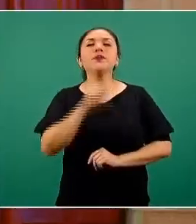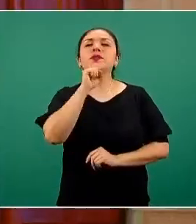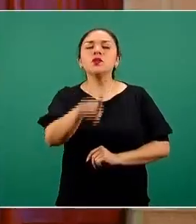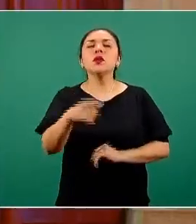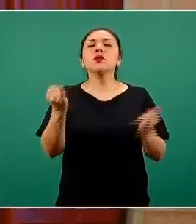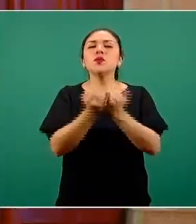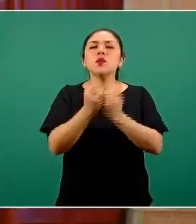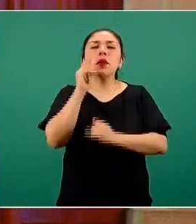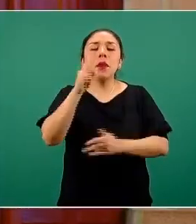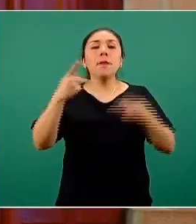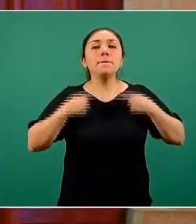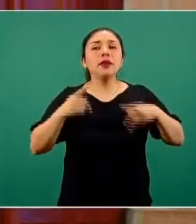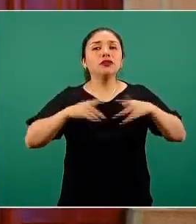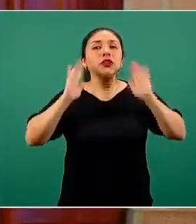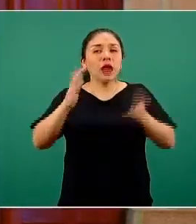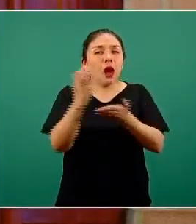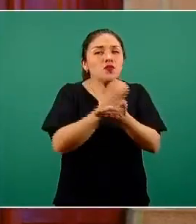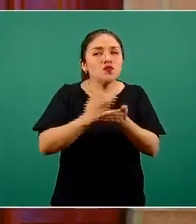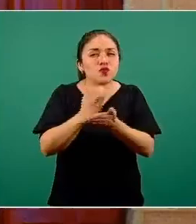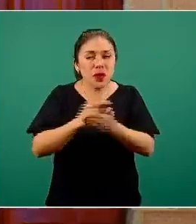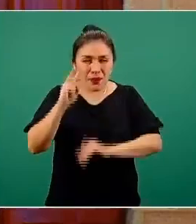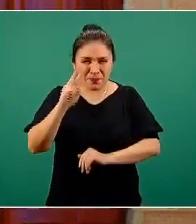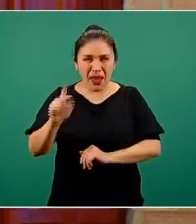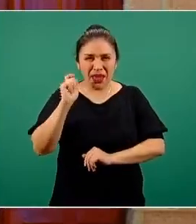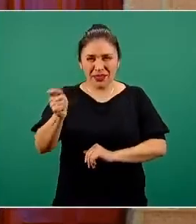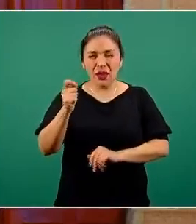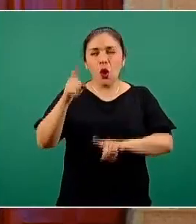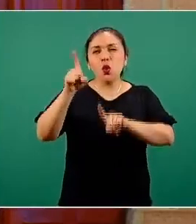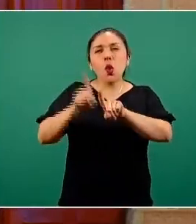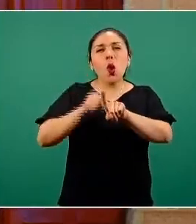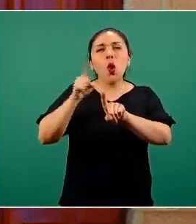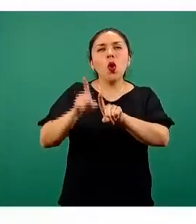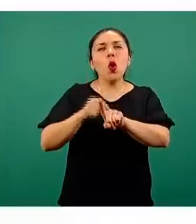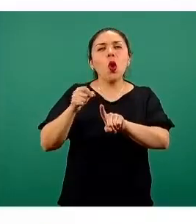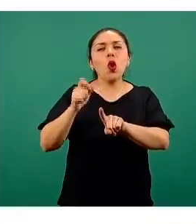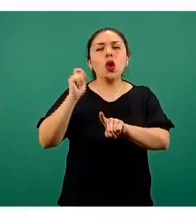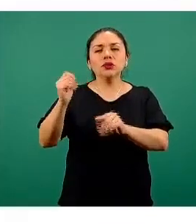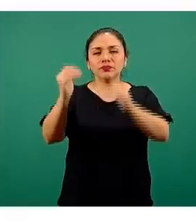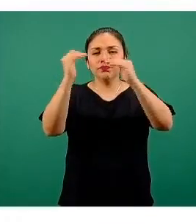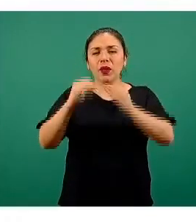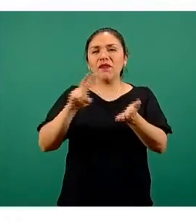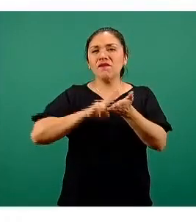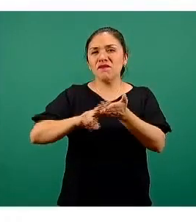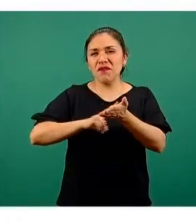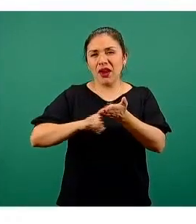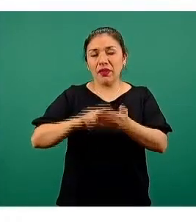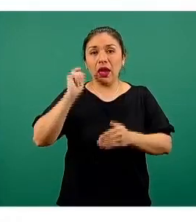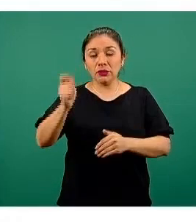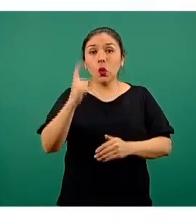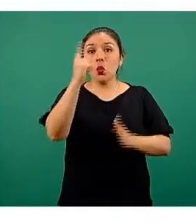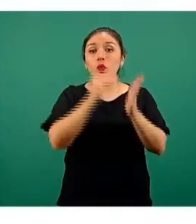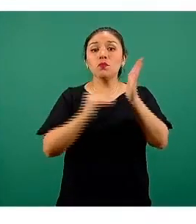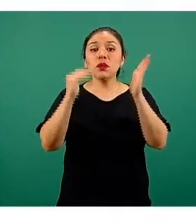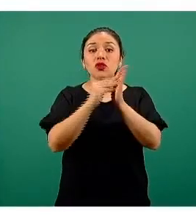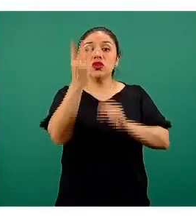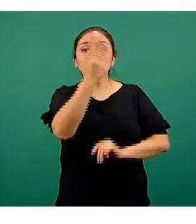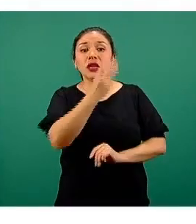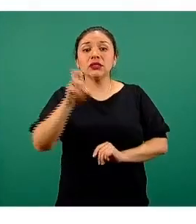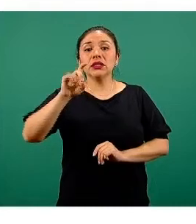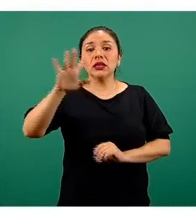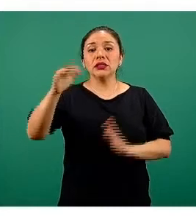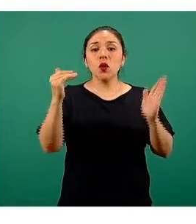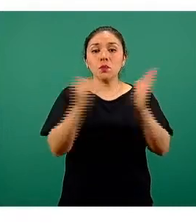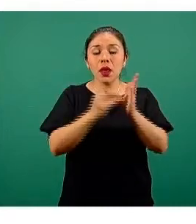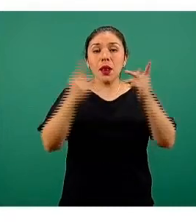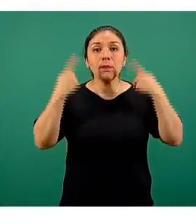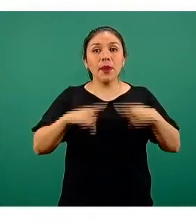recuperadas que están graficadas en la línea de color verde, son más de 1.335